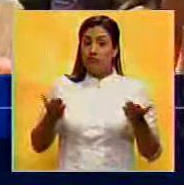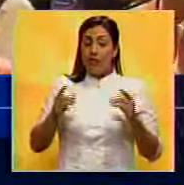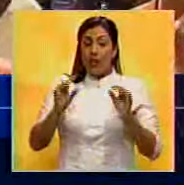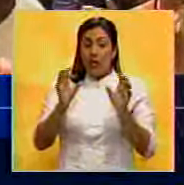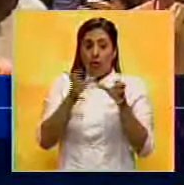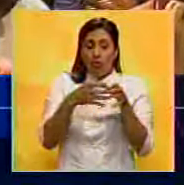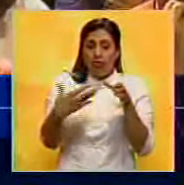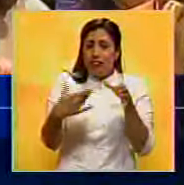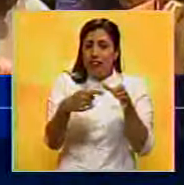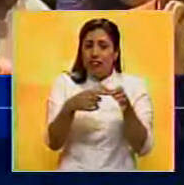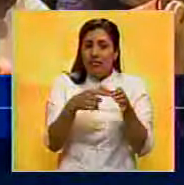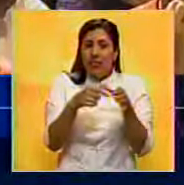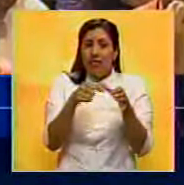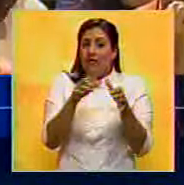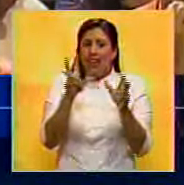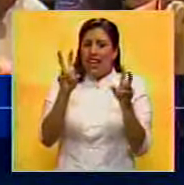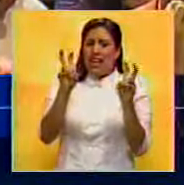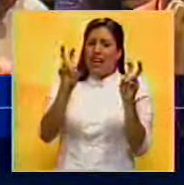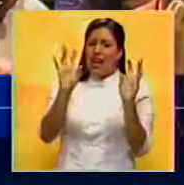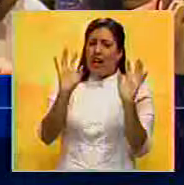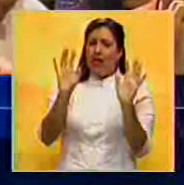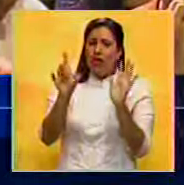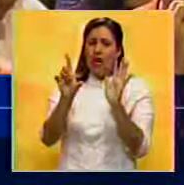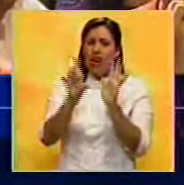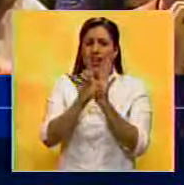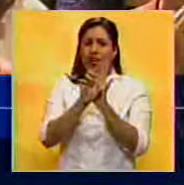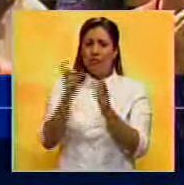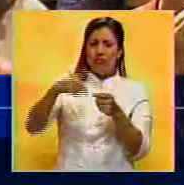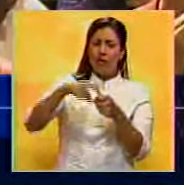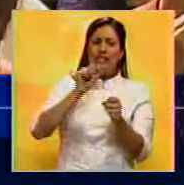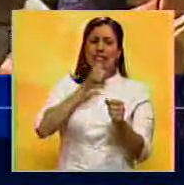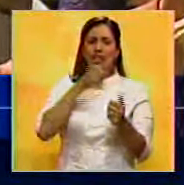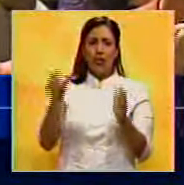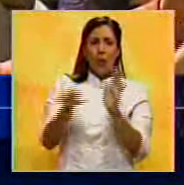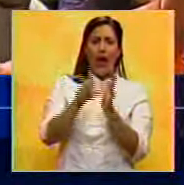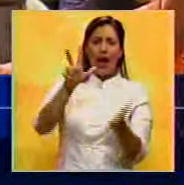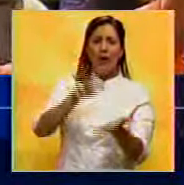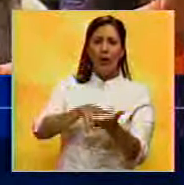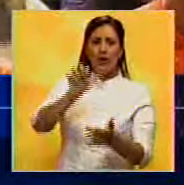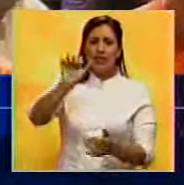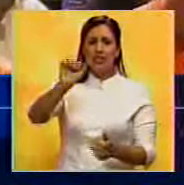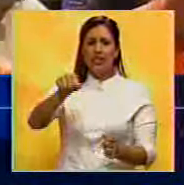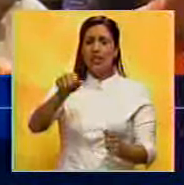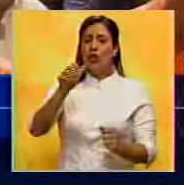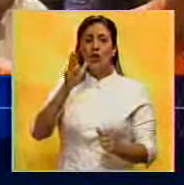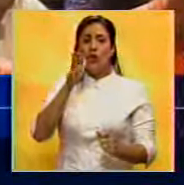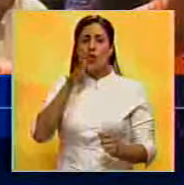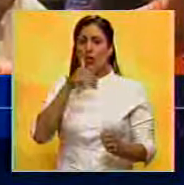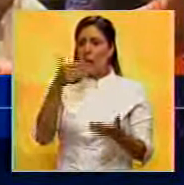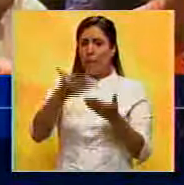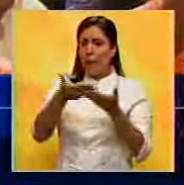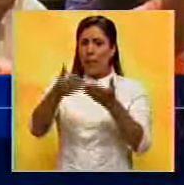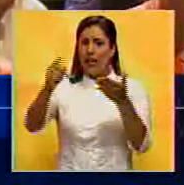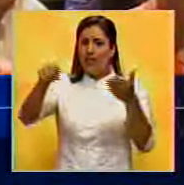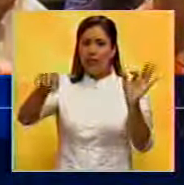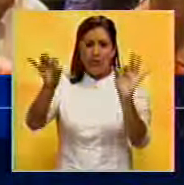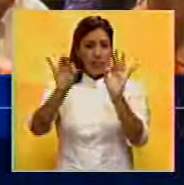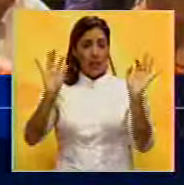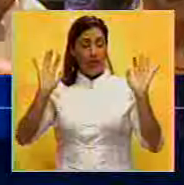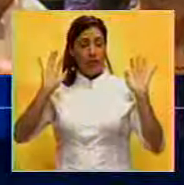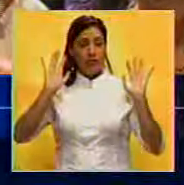Un partidismo que extrañamente los legalizaron, en un extraño interés los legalizaron, y no tuvieron que llevar ninguna firma.